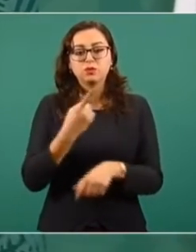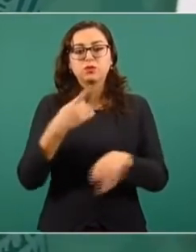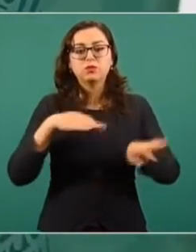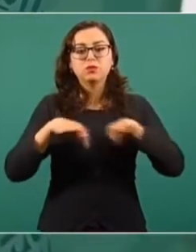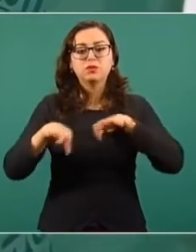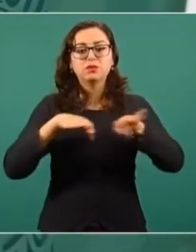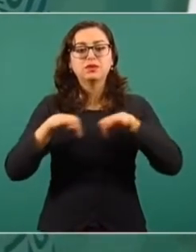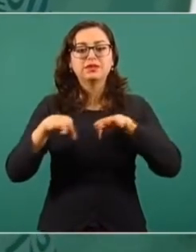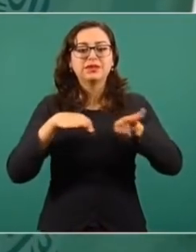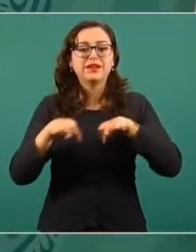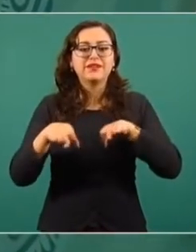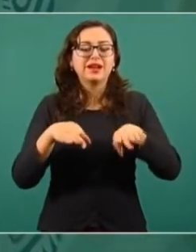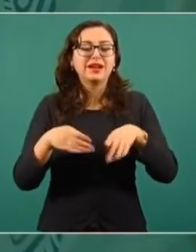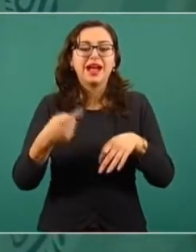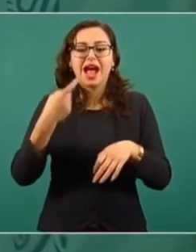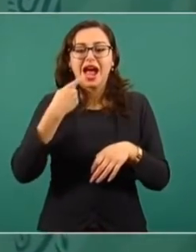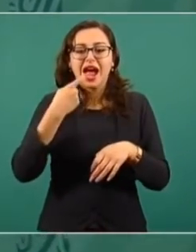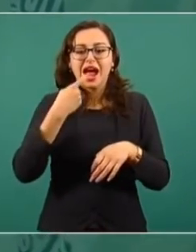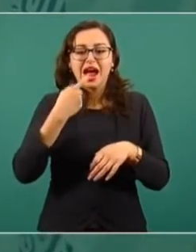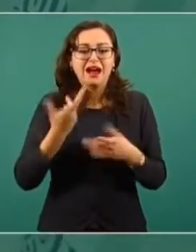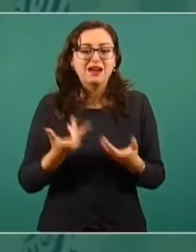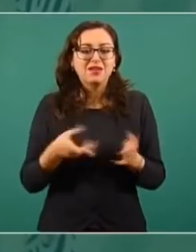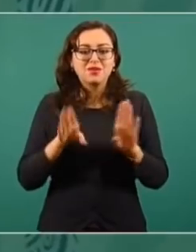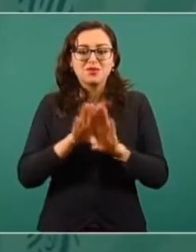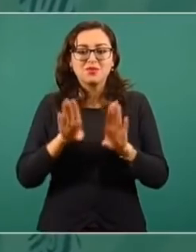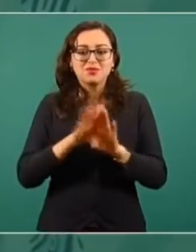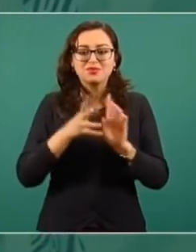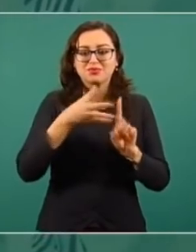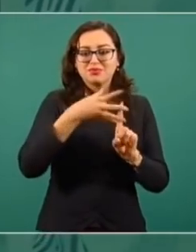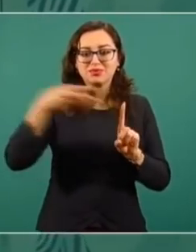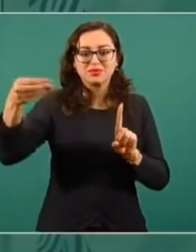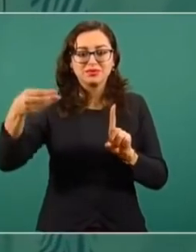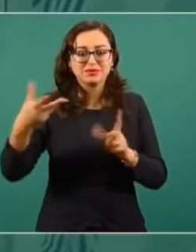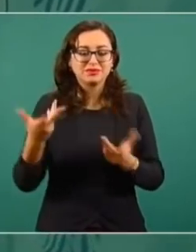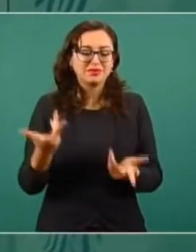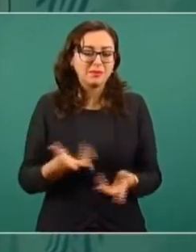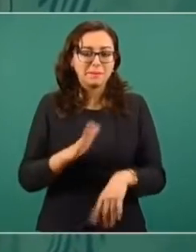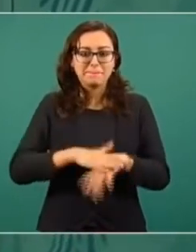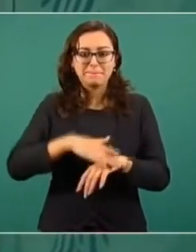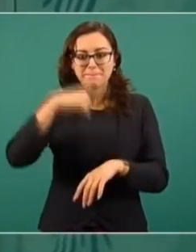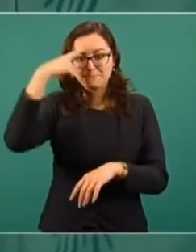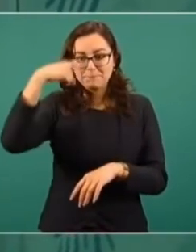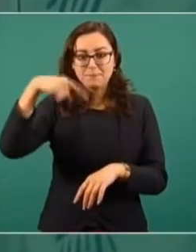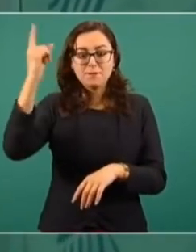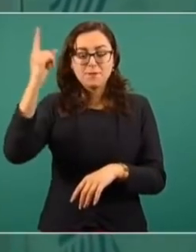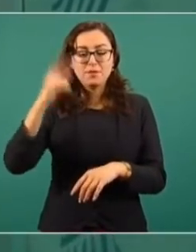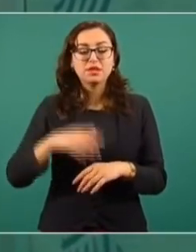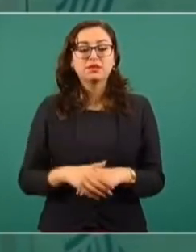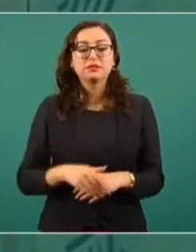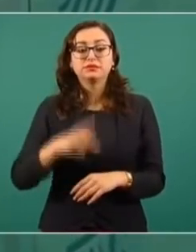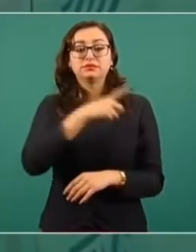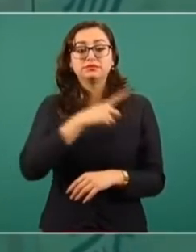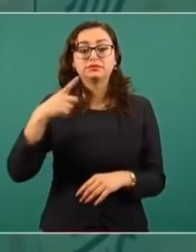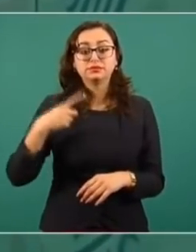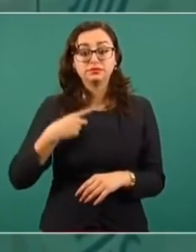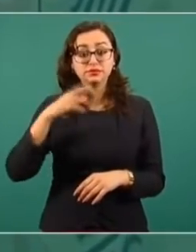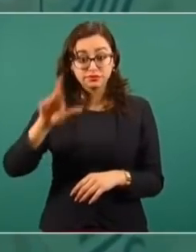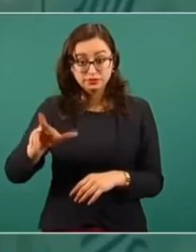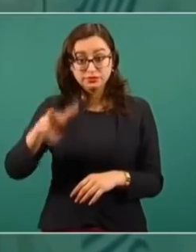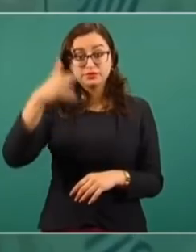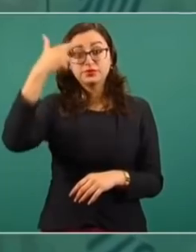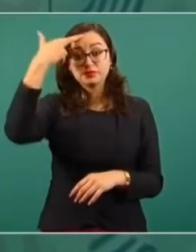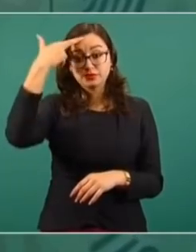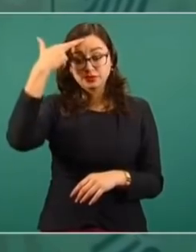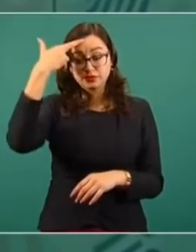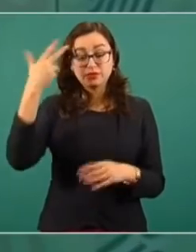en el riesgo de poder contraer el virus en relación a los pacientes. Recordemos que también